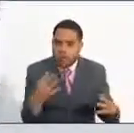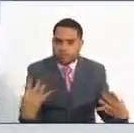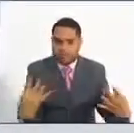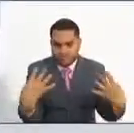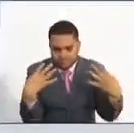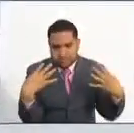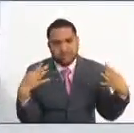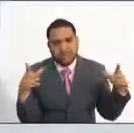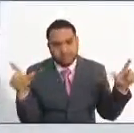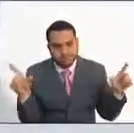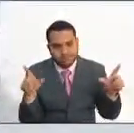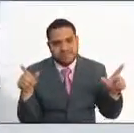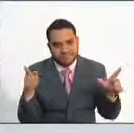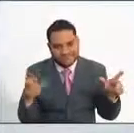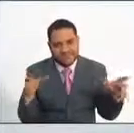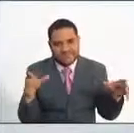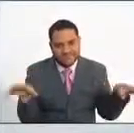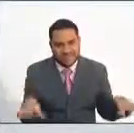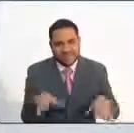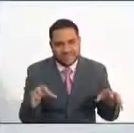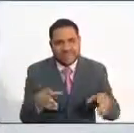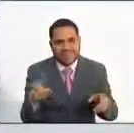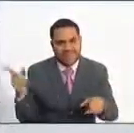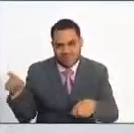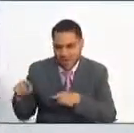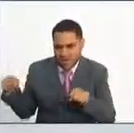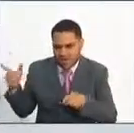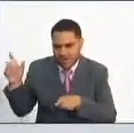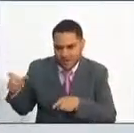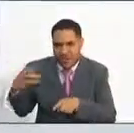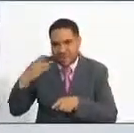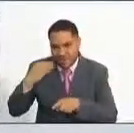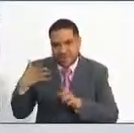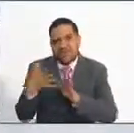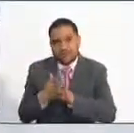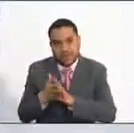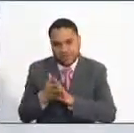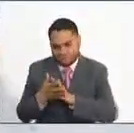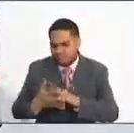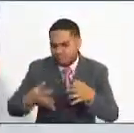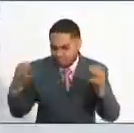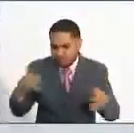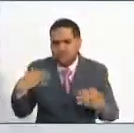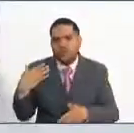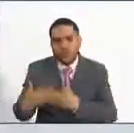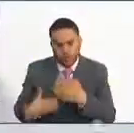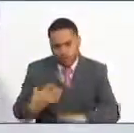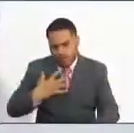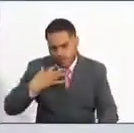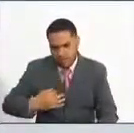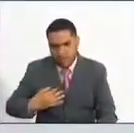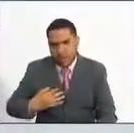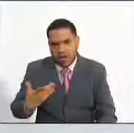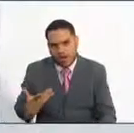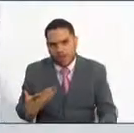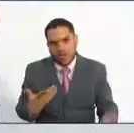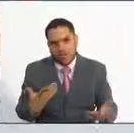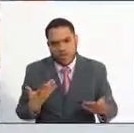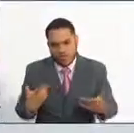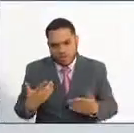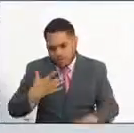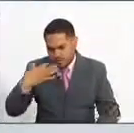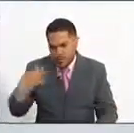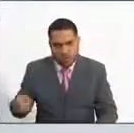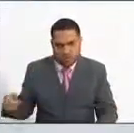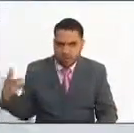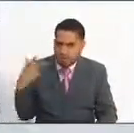en esta actividad, a los testimonios que dan fe de que este es un proceso honesto, transparente, de meritocracia, y